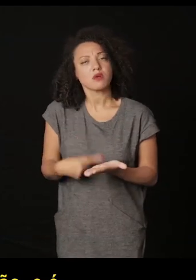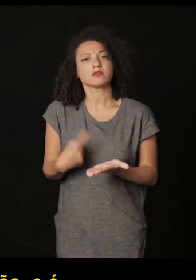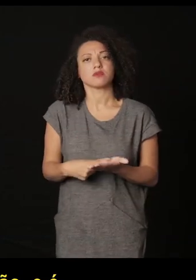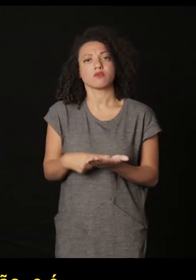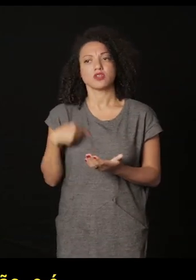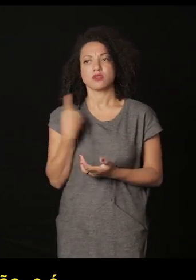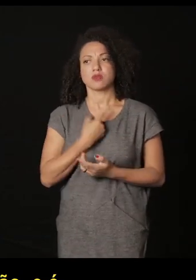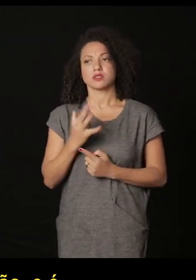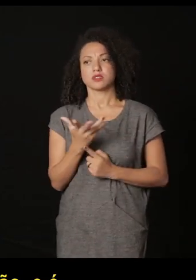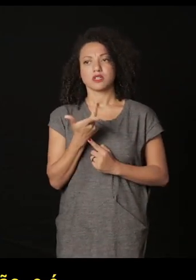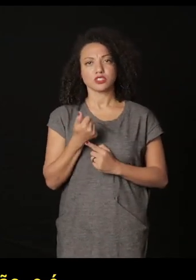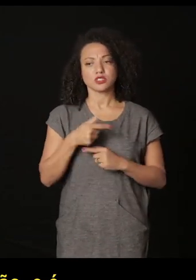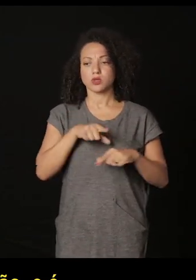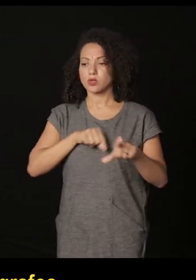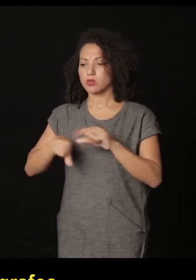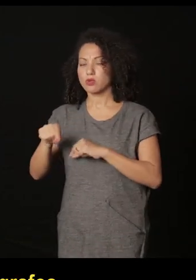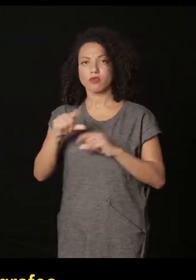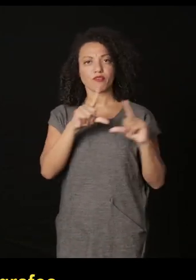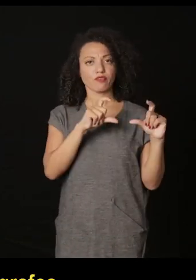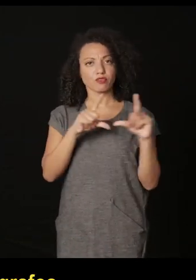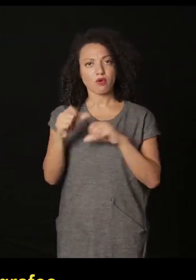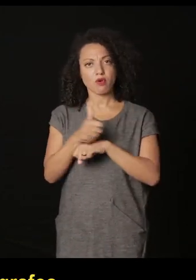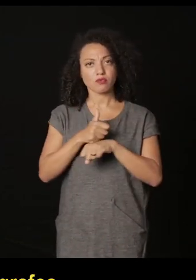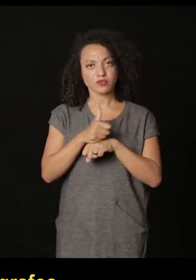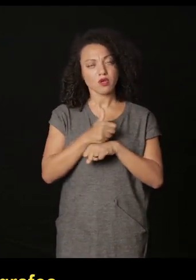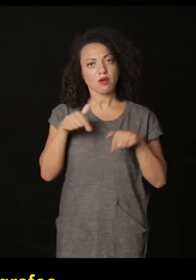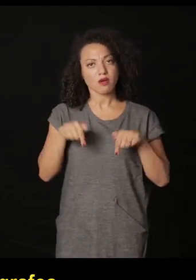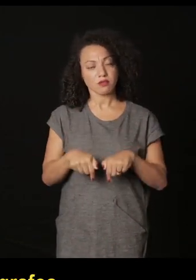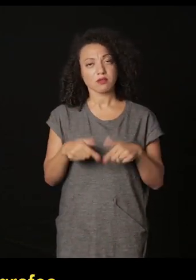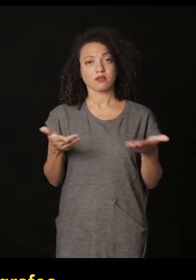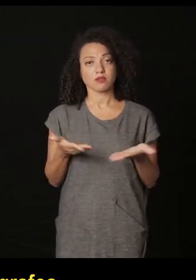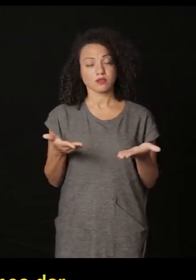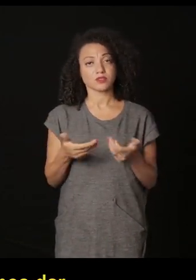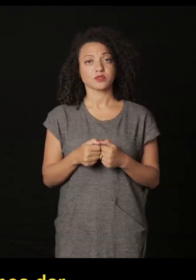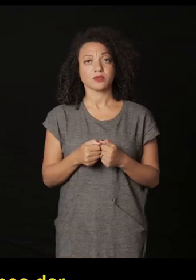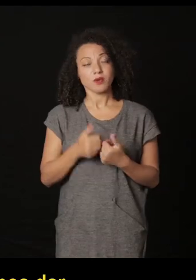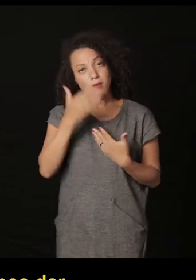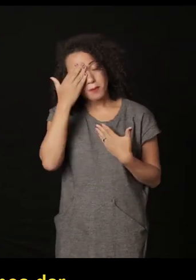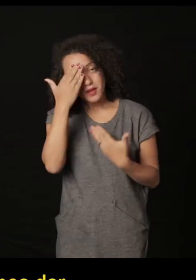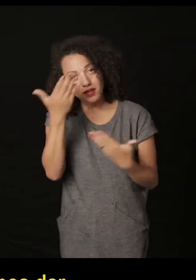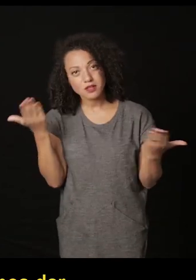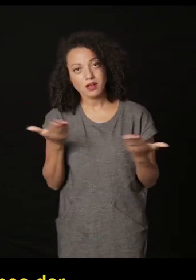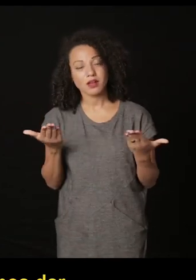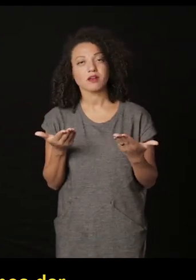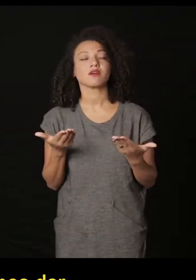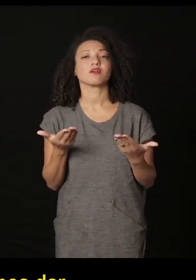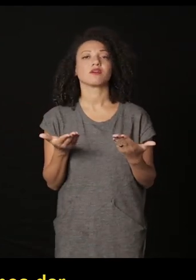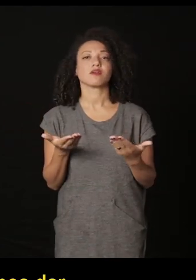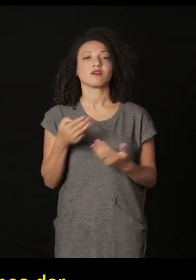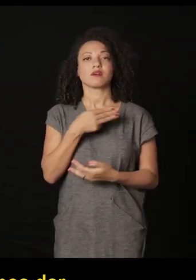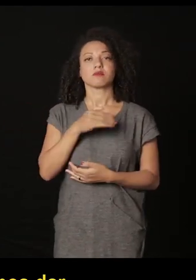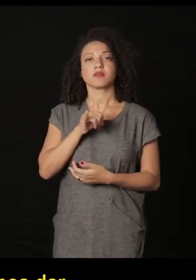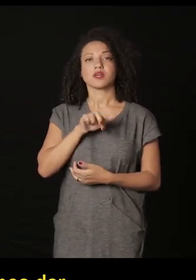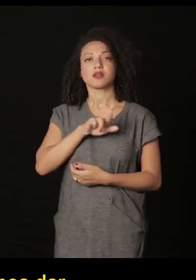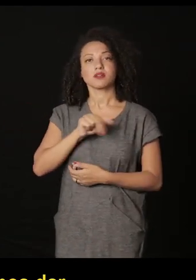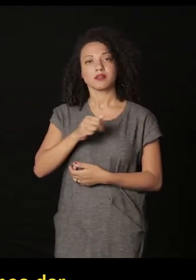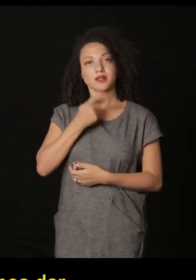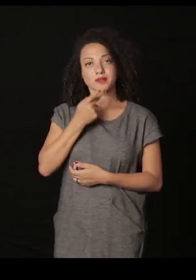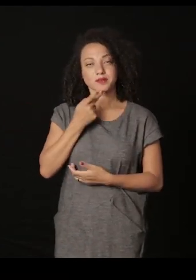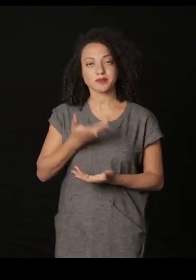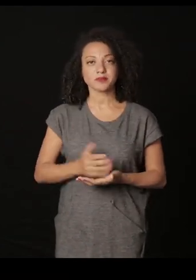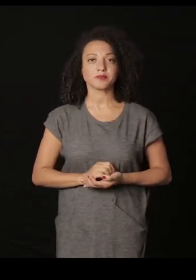es nuestra procura como artistas y como curadores y como fotógrafos que estamos aquí así que muy gracias vamos a dar la palabra para Mayra